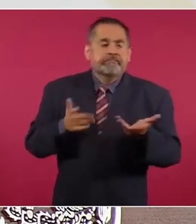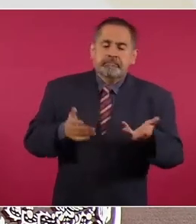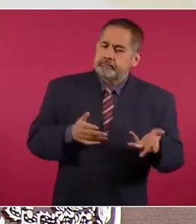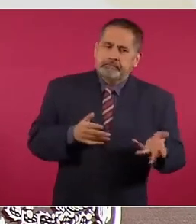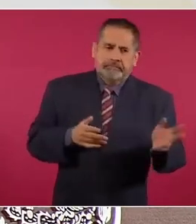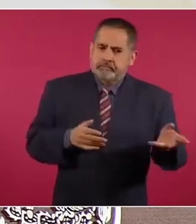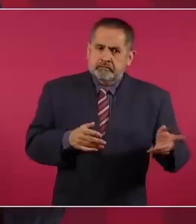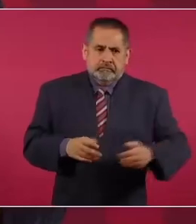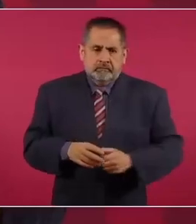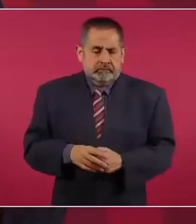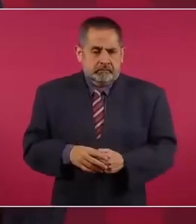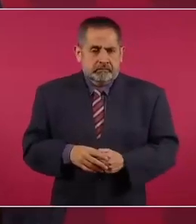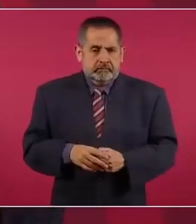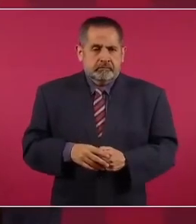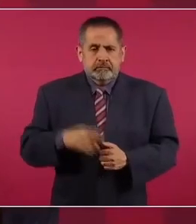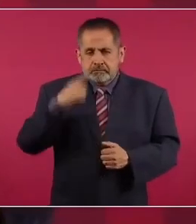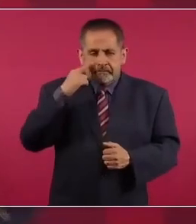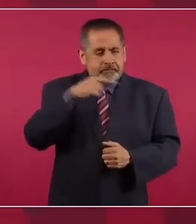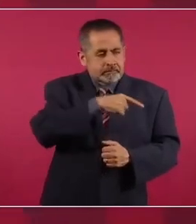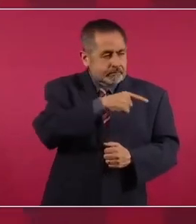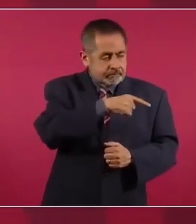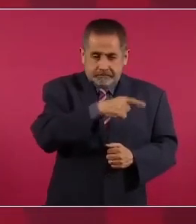imagínense si por años